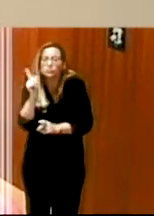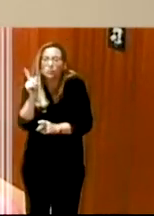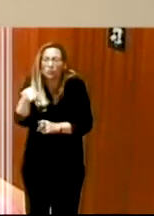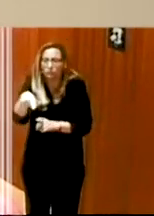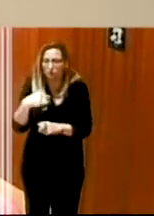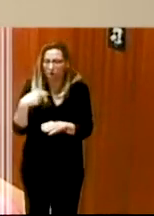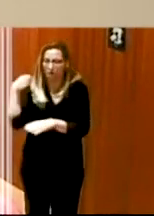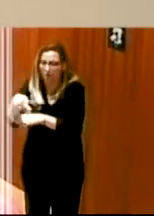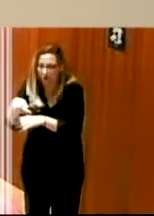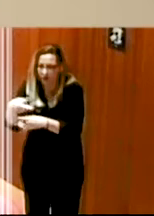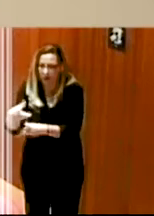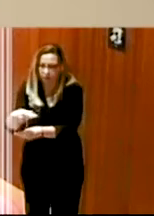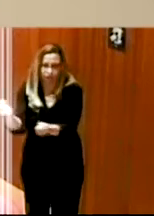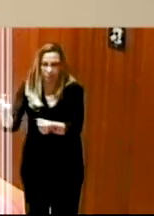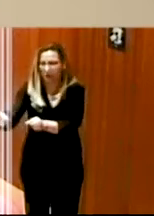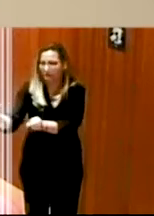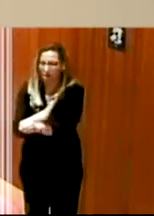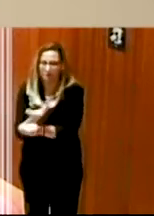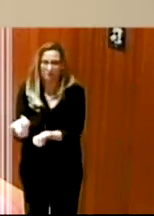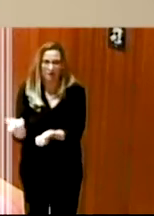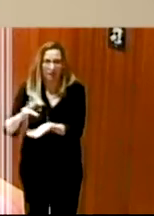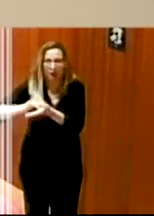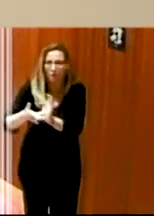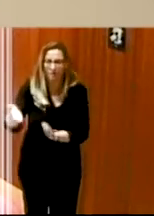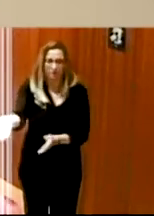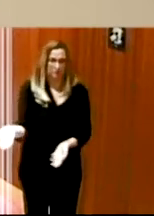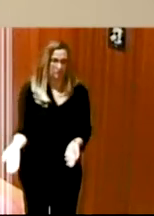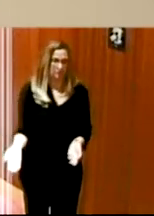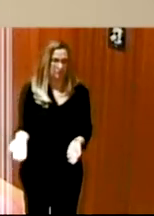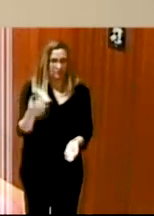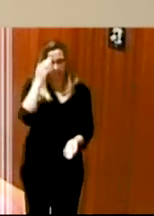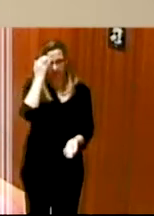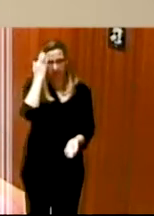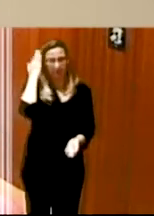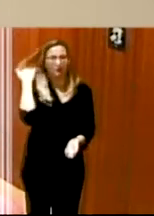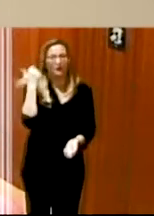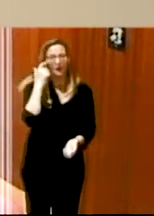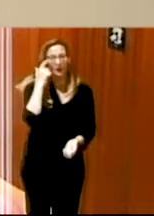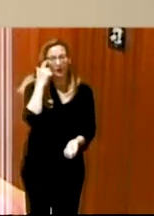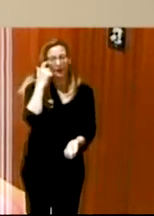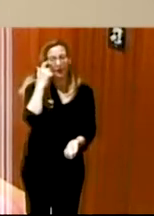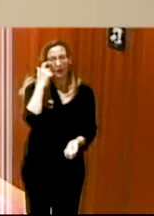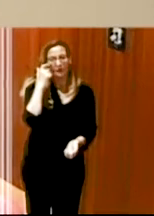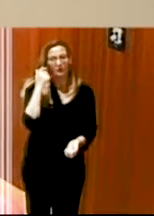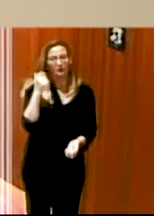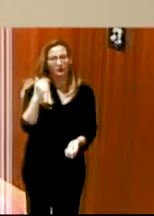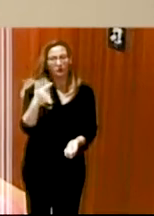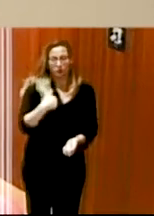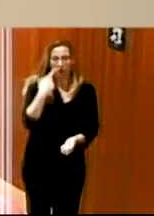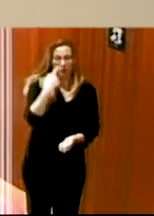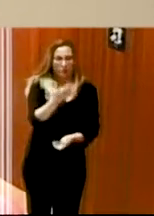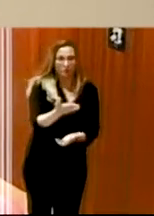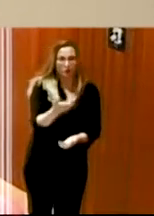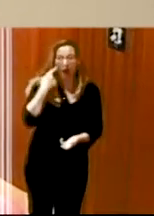son cosas que realmente todas son fáciles y yo les decía yo he visto esto en